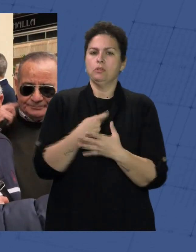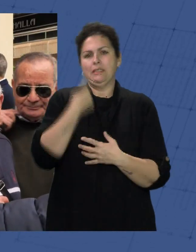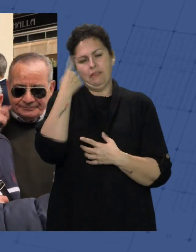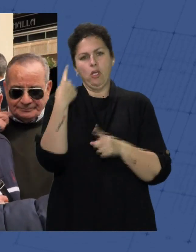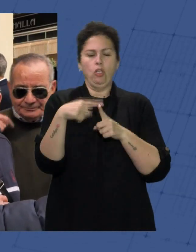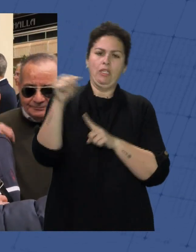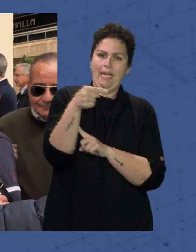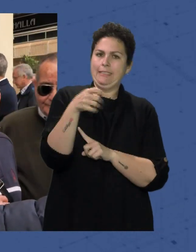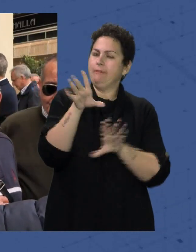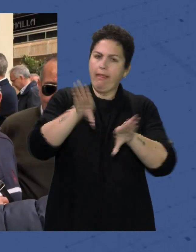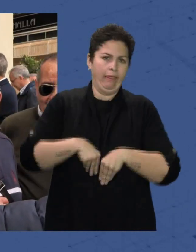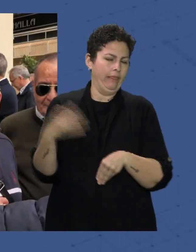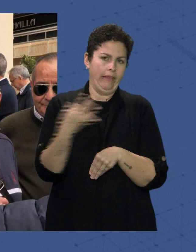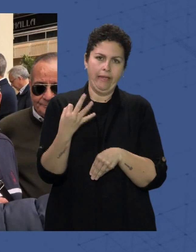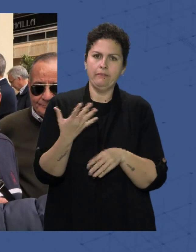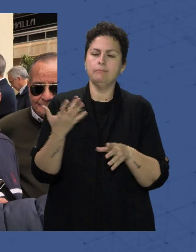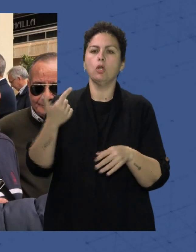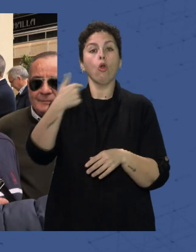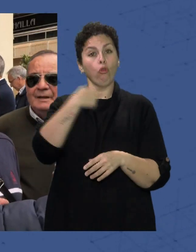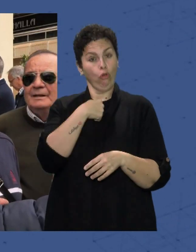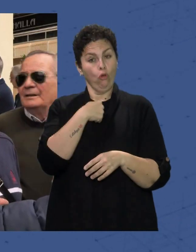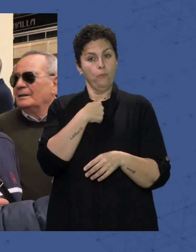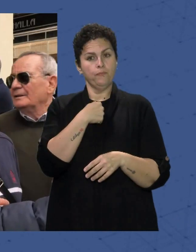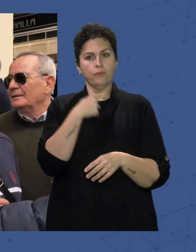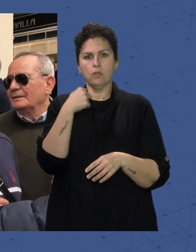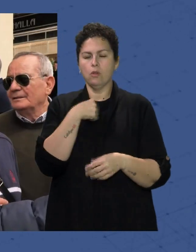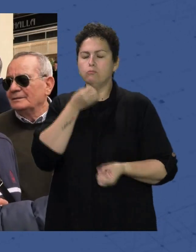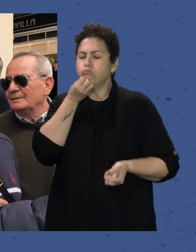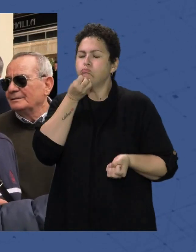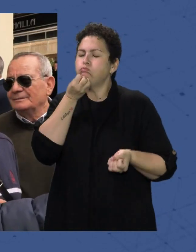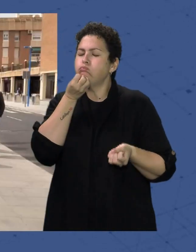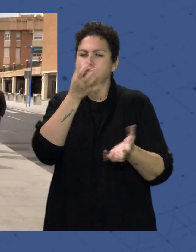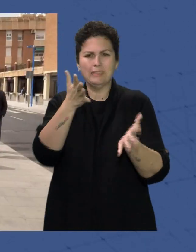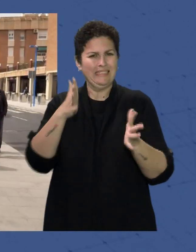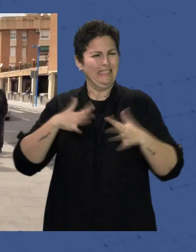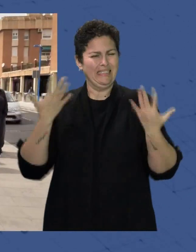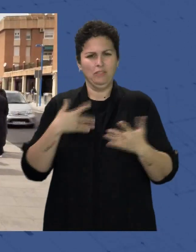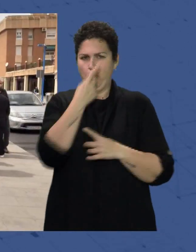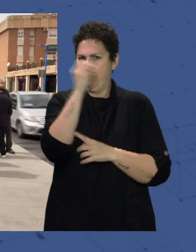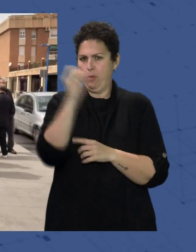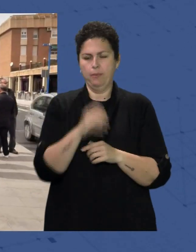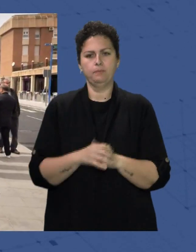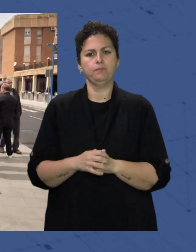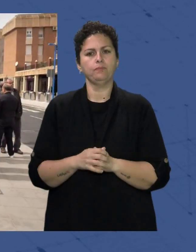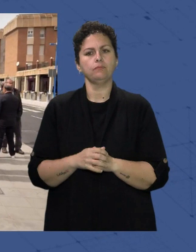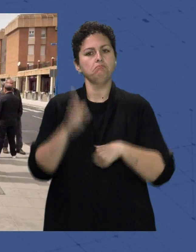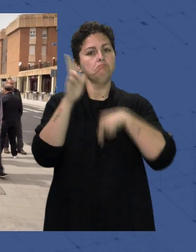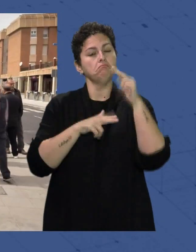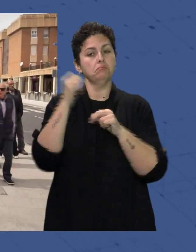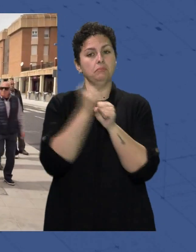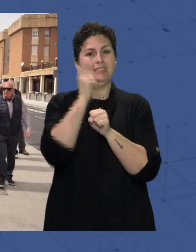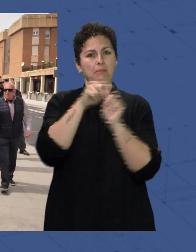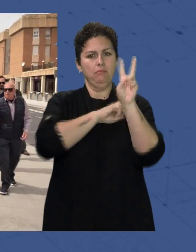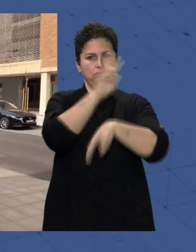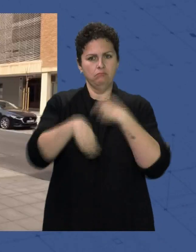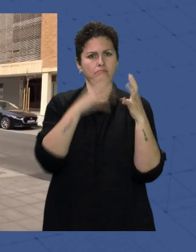pero yo, como digo, satisfecho Con carácter integral los trabajos han supuesto también la renovación